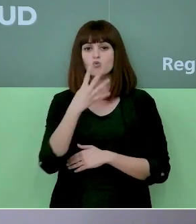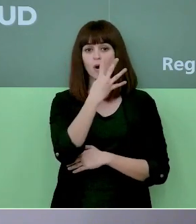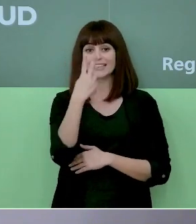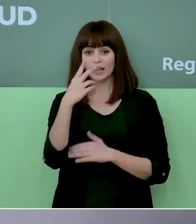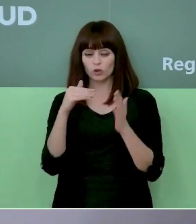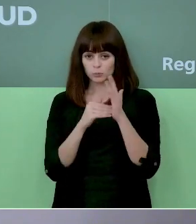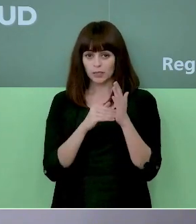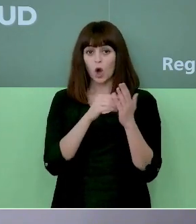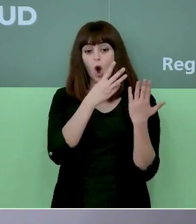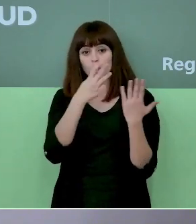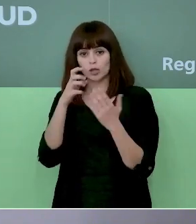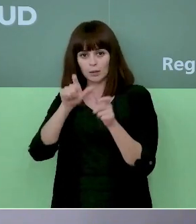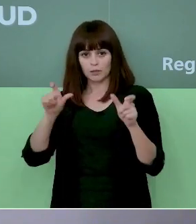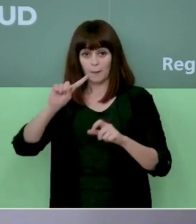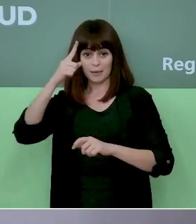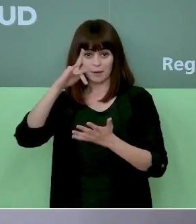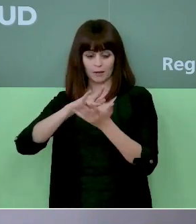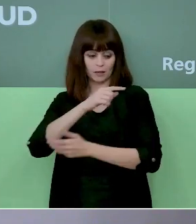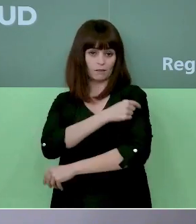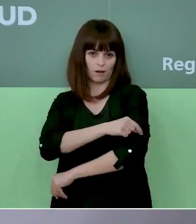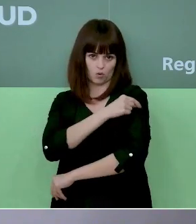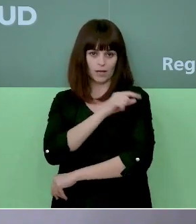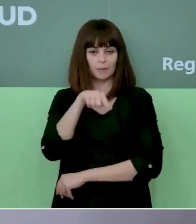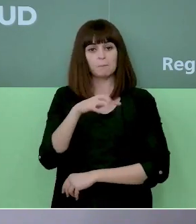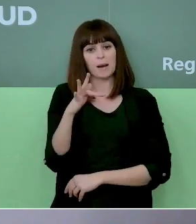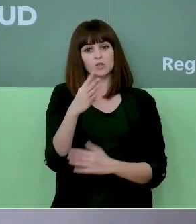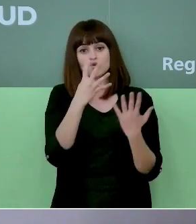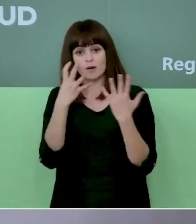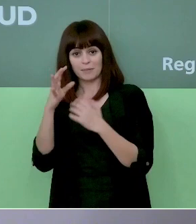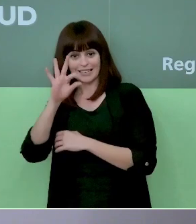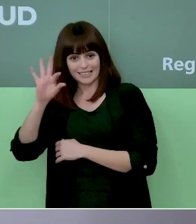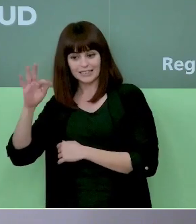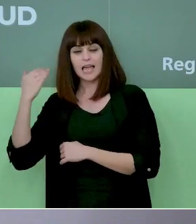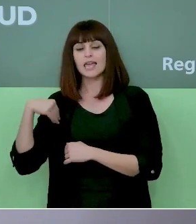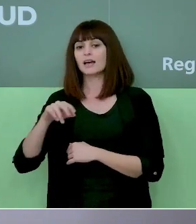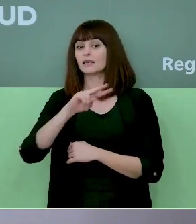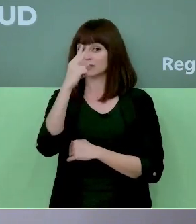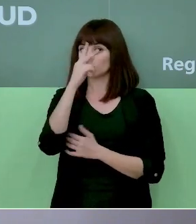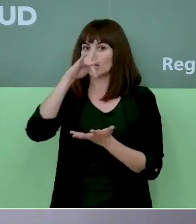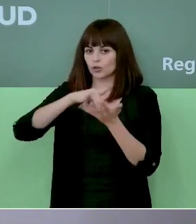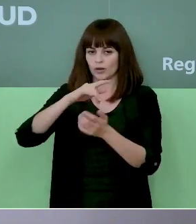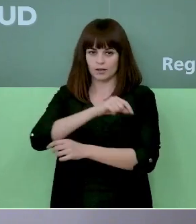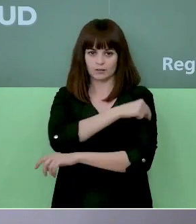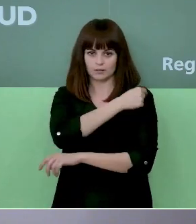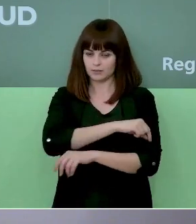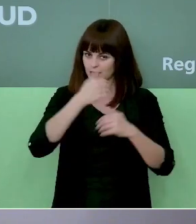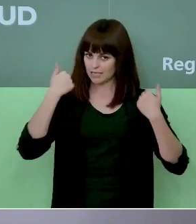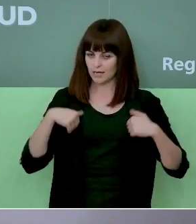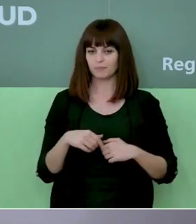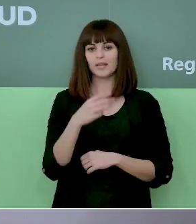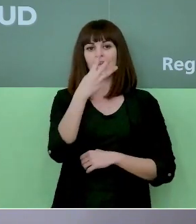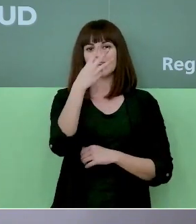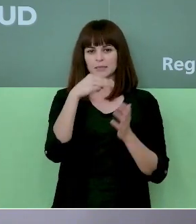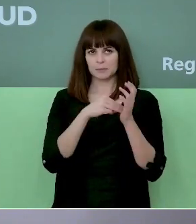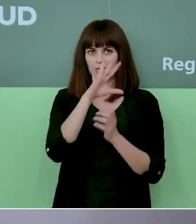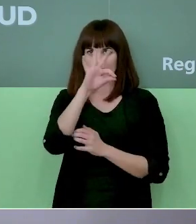vacunadas de primera dosis, más 9.568 a las que ya se les ha administrado también la segunda dosis, 3.510